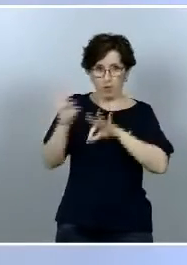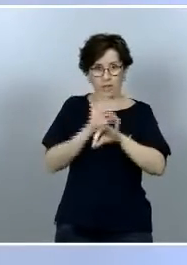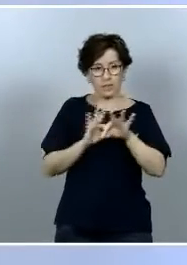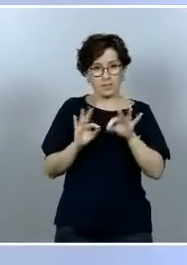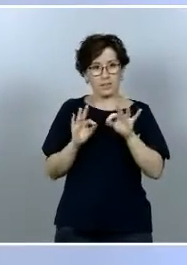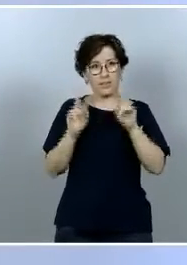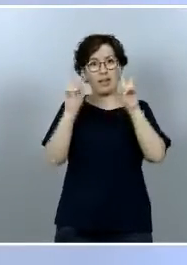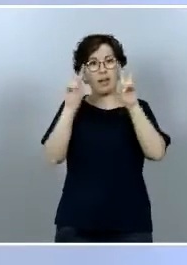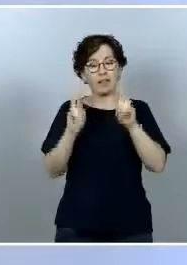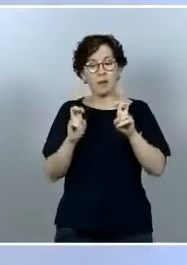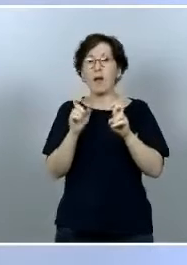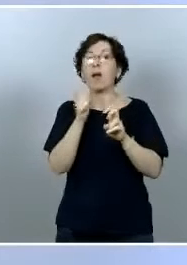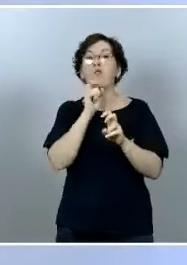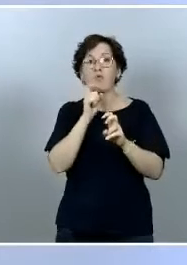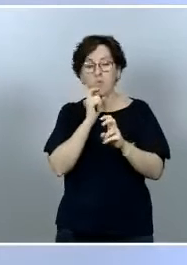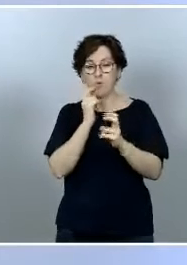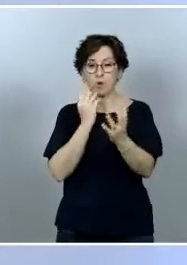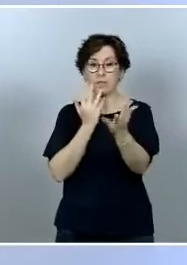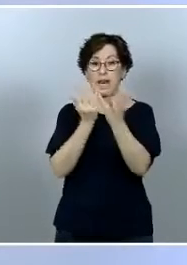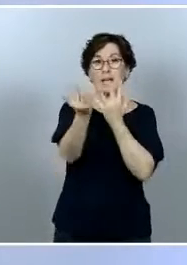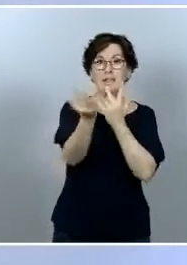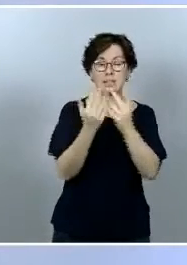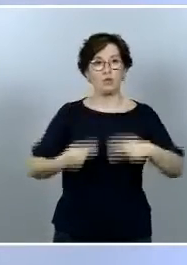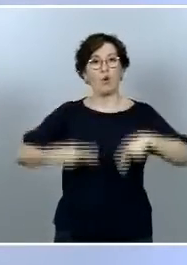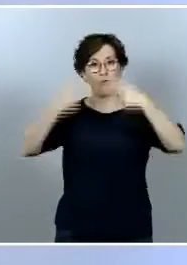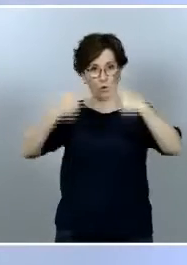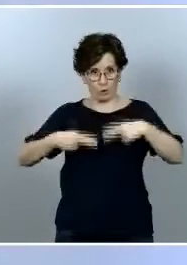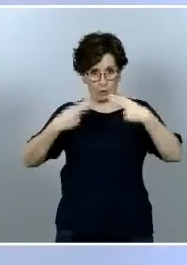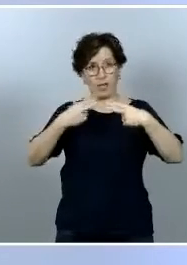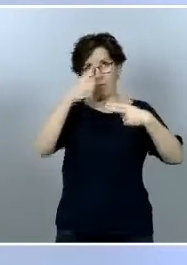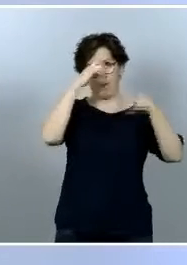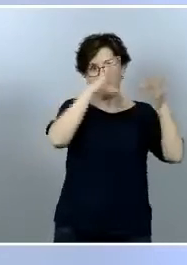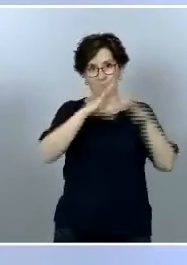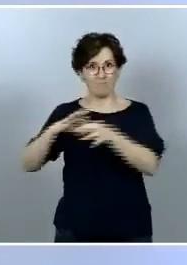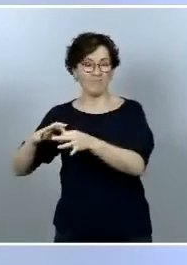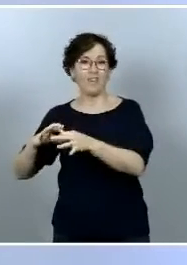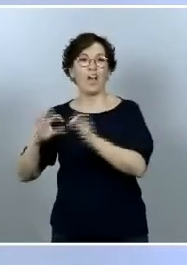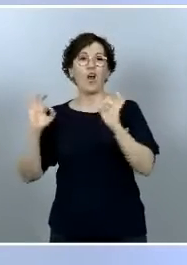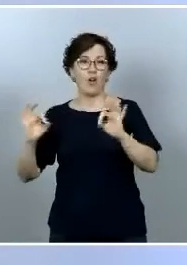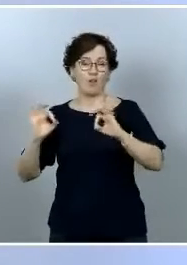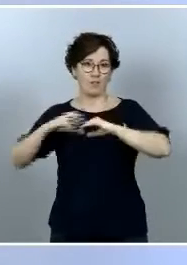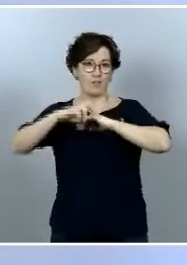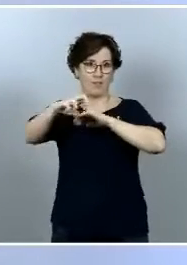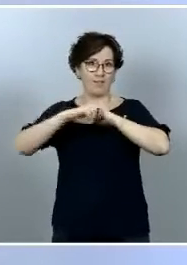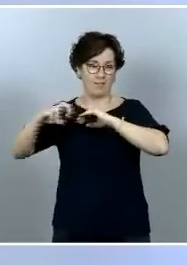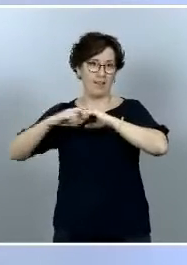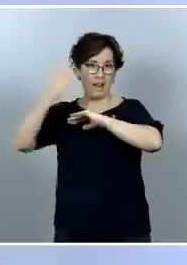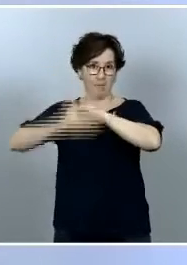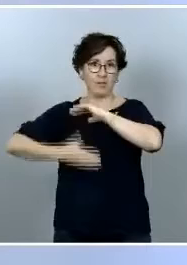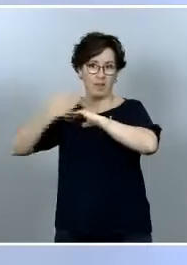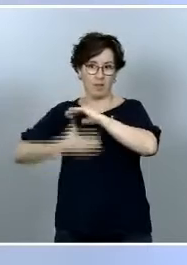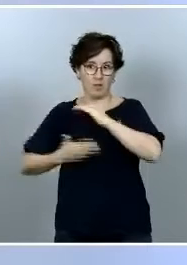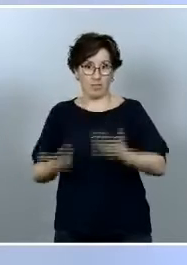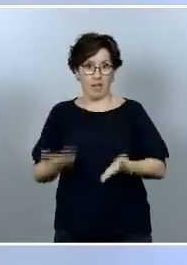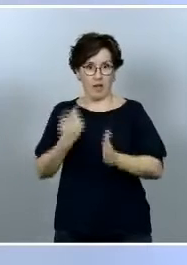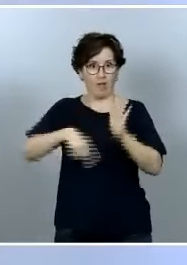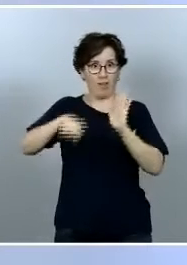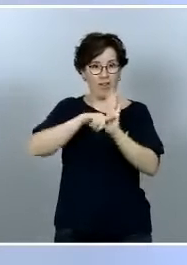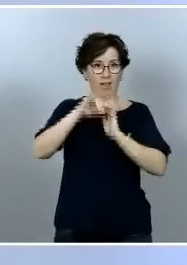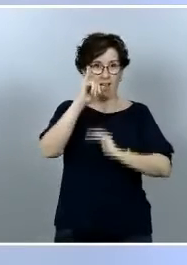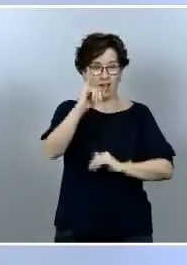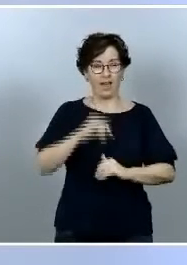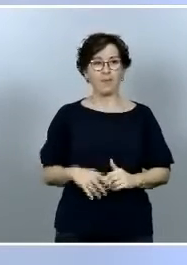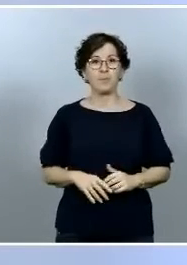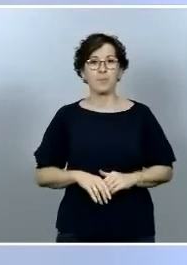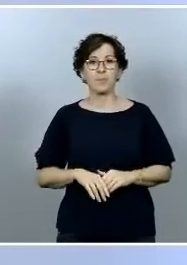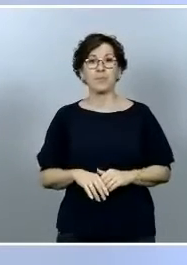tránsito en las fronteras que sean consistentes con las limitaciones de movilidad que hay decretadas en nuestro país en este momento por ejemplo en relación a su